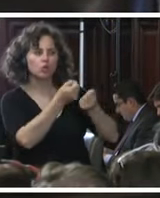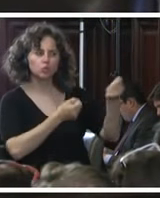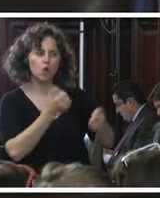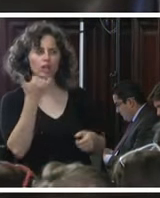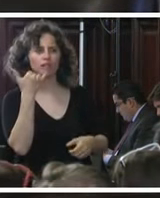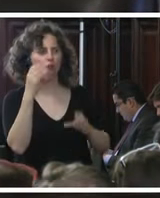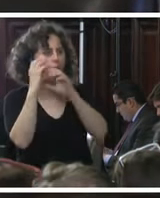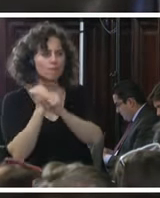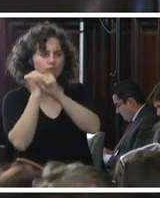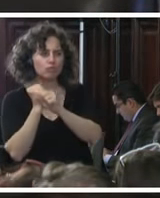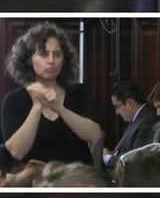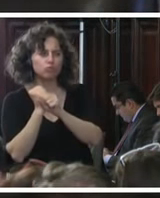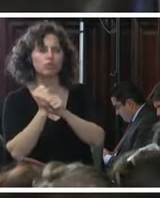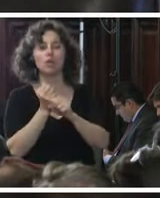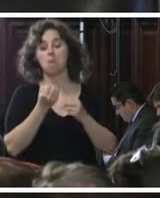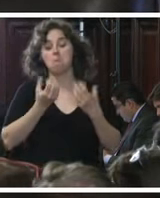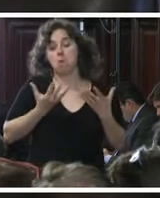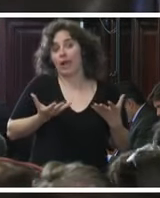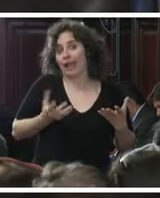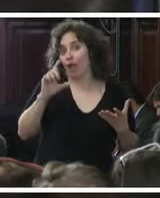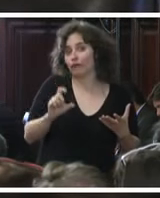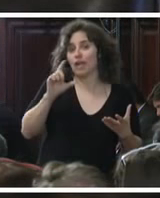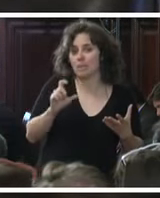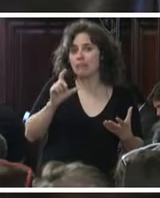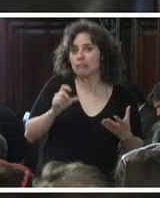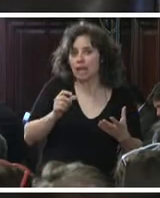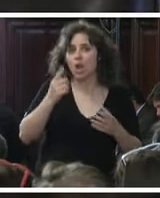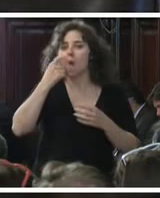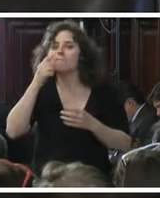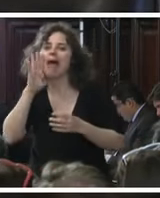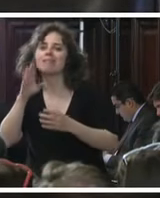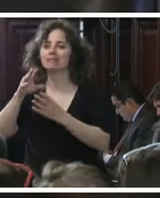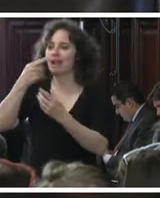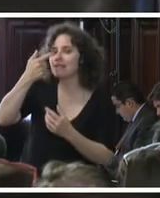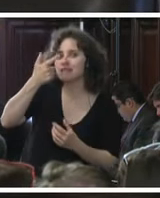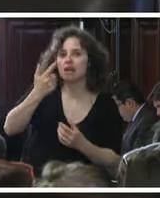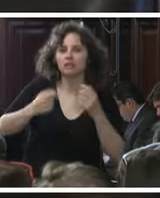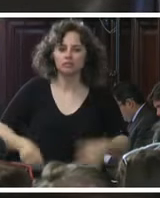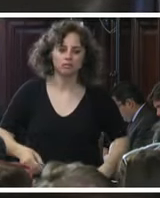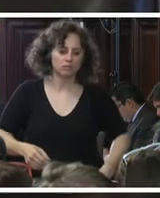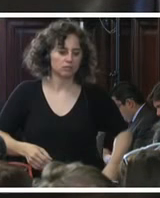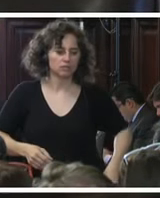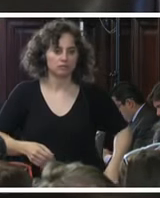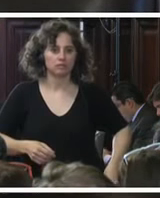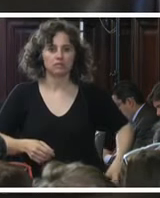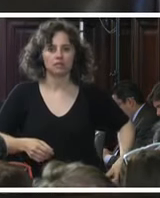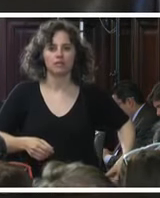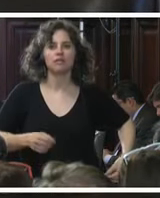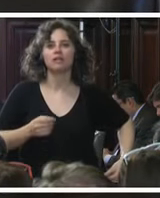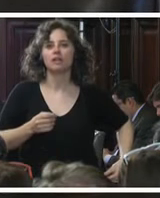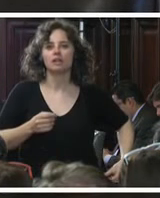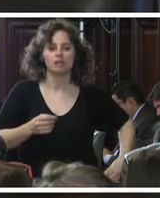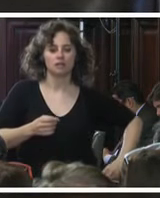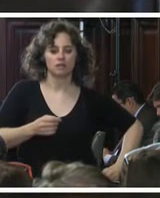porque por supuesto los padres están interesados y sus representantes que se les debe